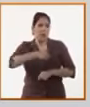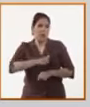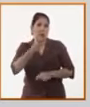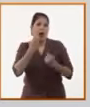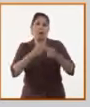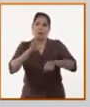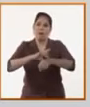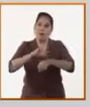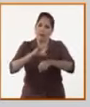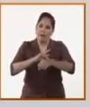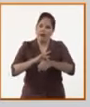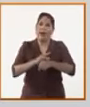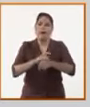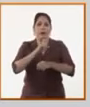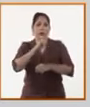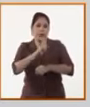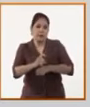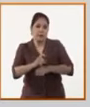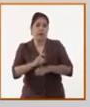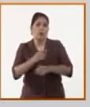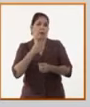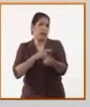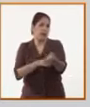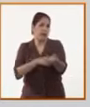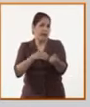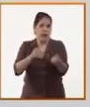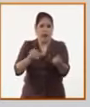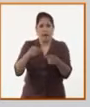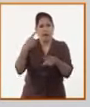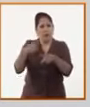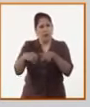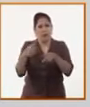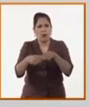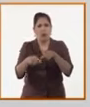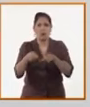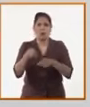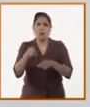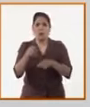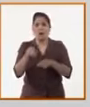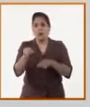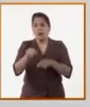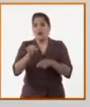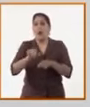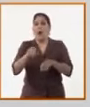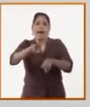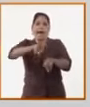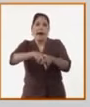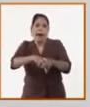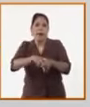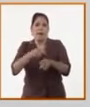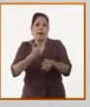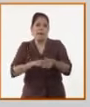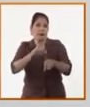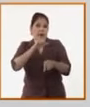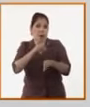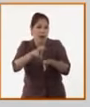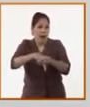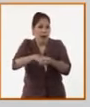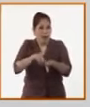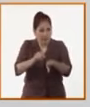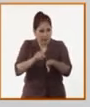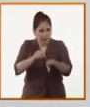enfermedades crónicas, que también se les da un tratamiento especial. Y yo creo que por mucho que